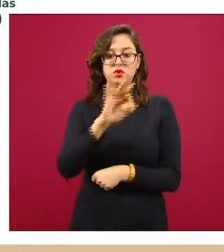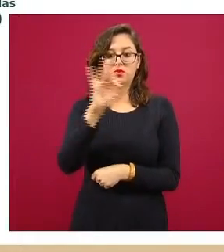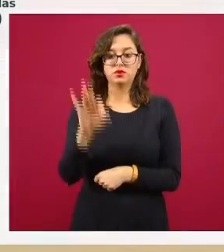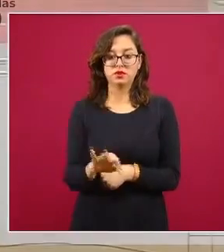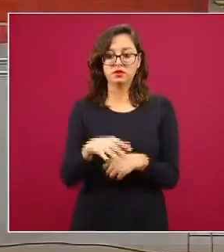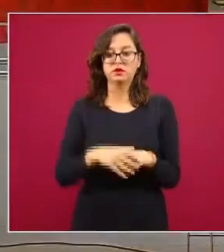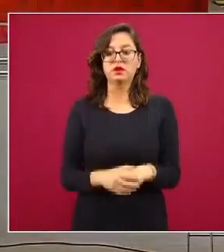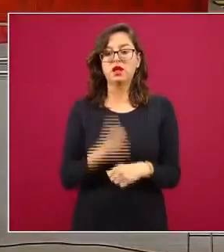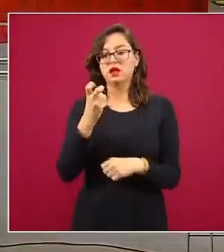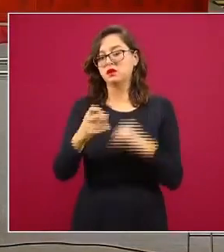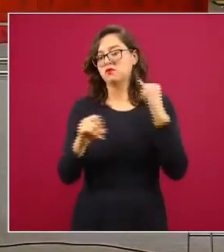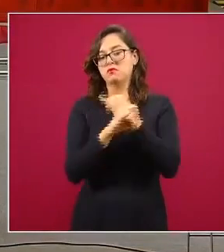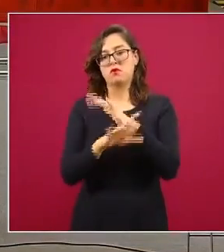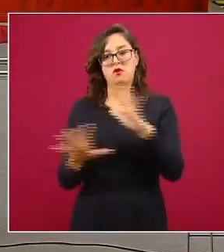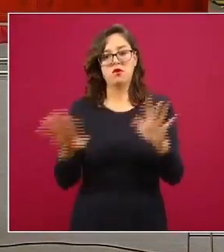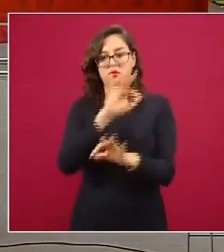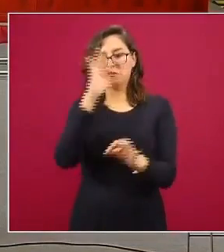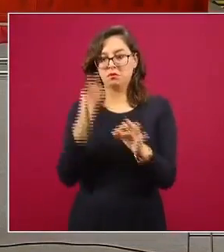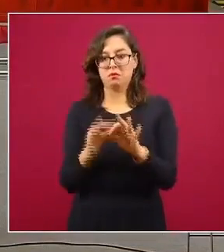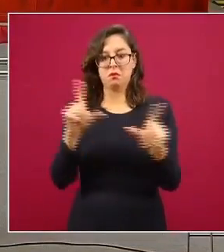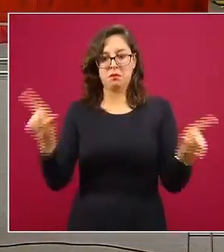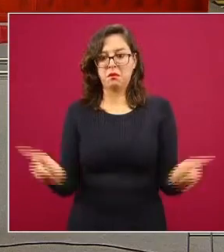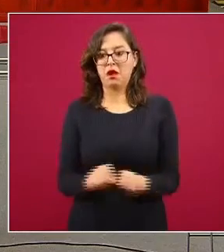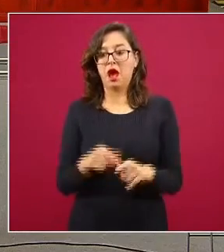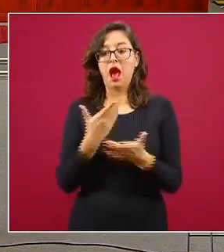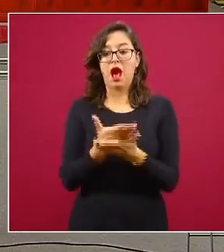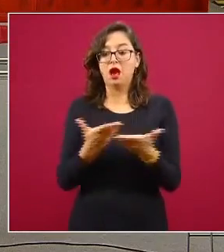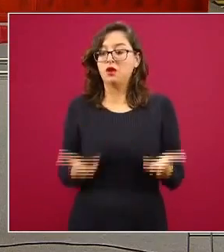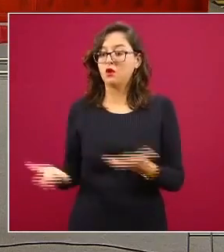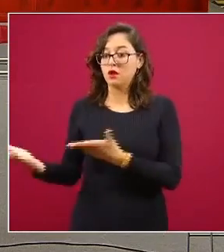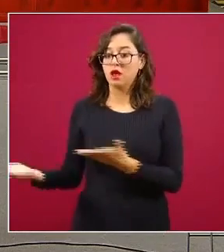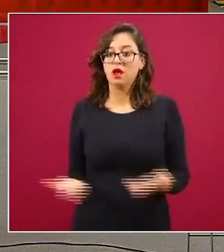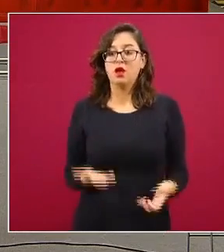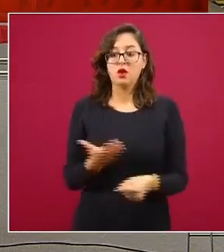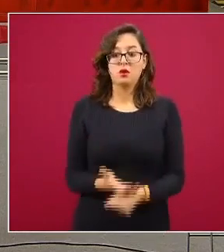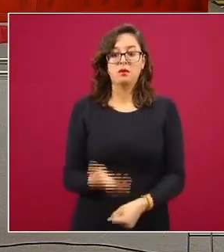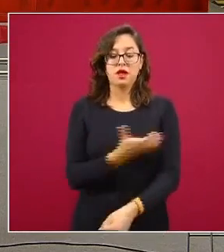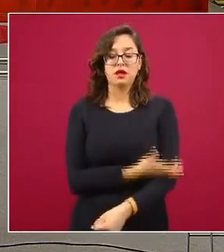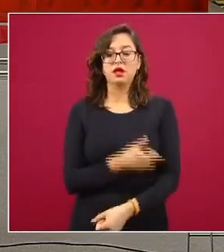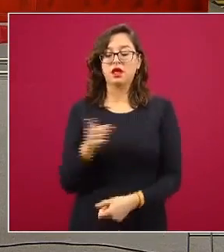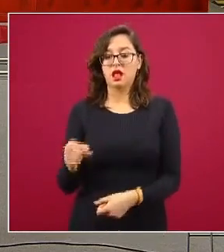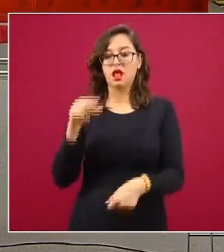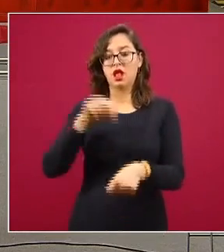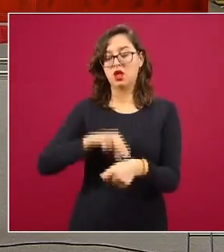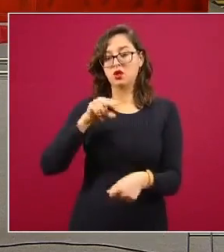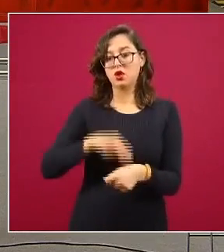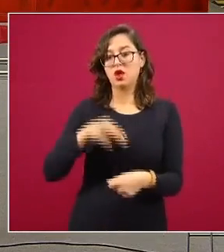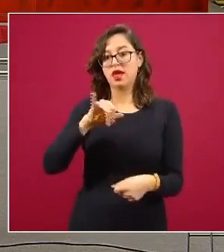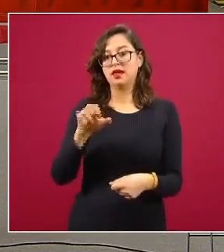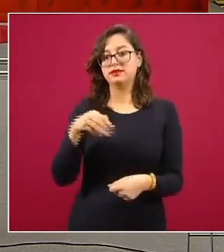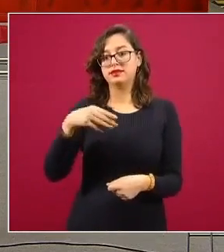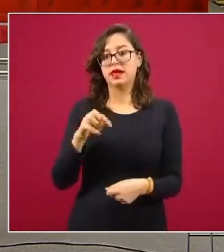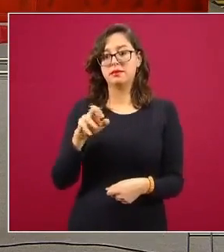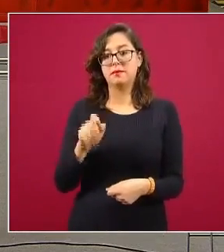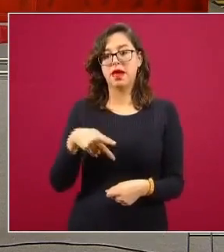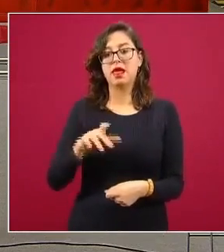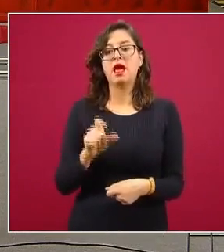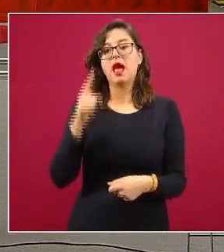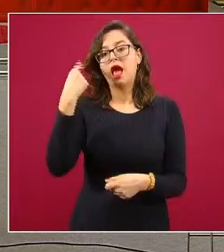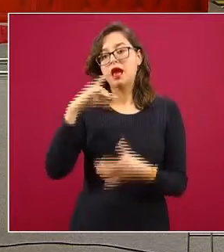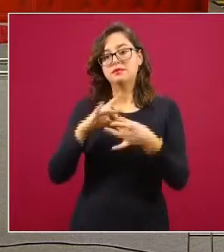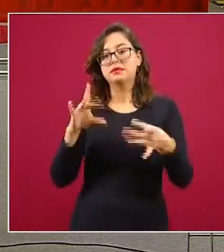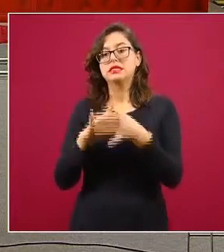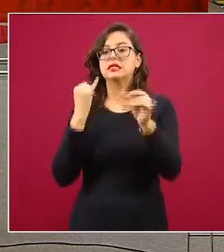con eso terminamos el informe técnico para dar espacio a los colegas y le pediría entonces al doctor Janmar Gavastuzzi nos puede dar primero la